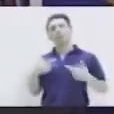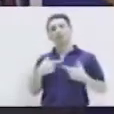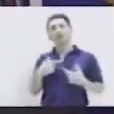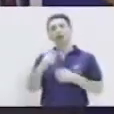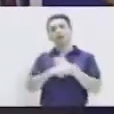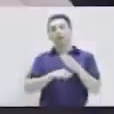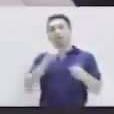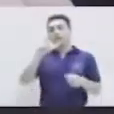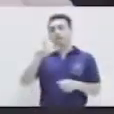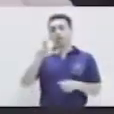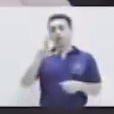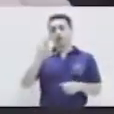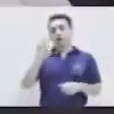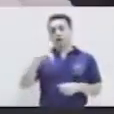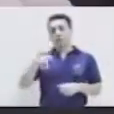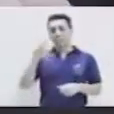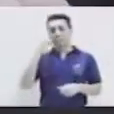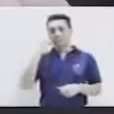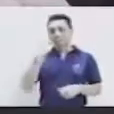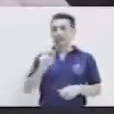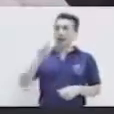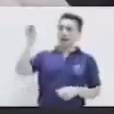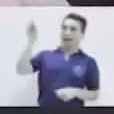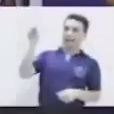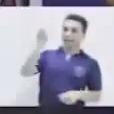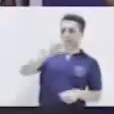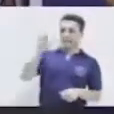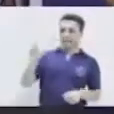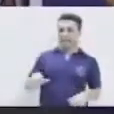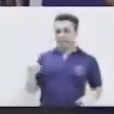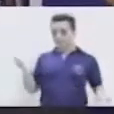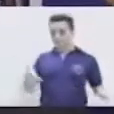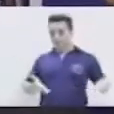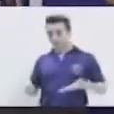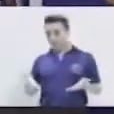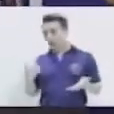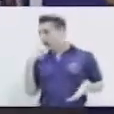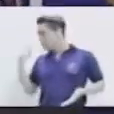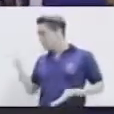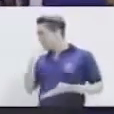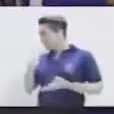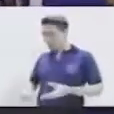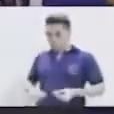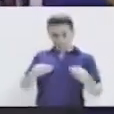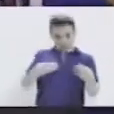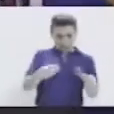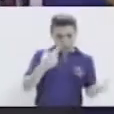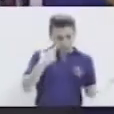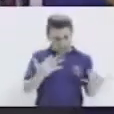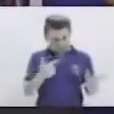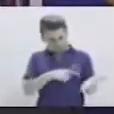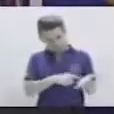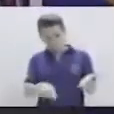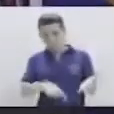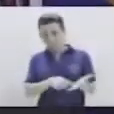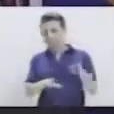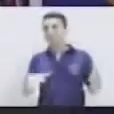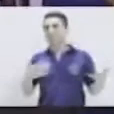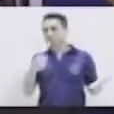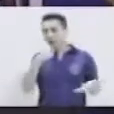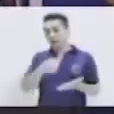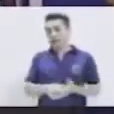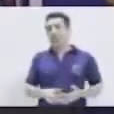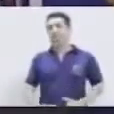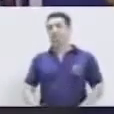¡Ay! Allá donde juegan mucho fútbol, Italia. Él trajo unas cartitas. Vamos a ver para dónde